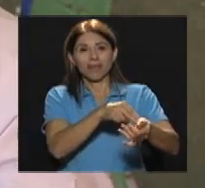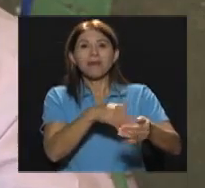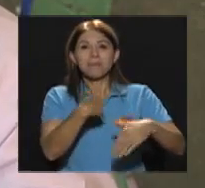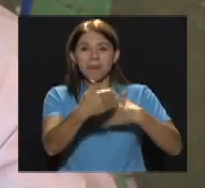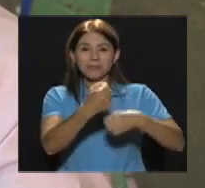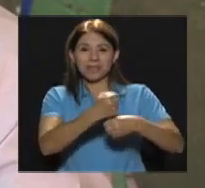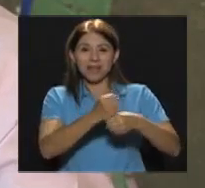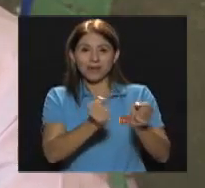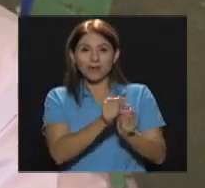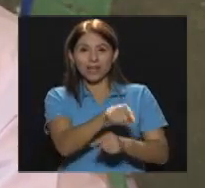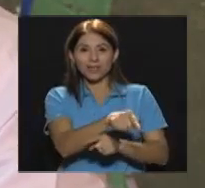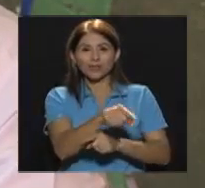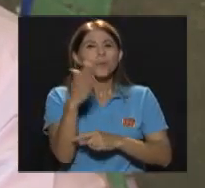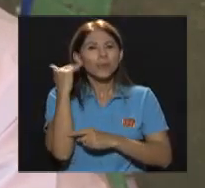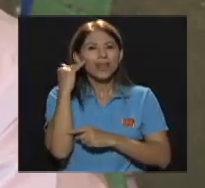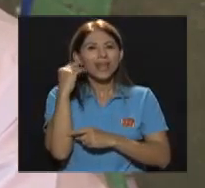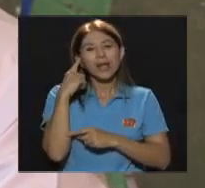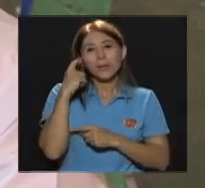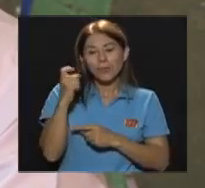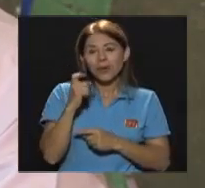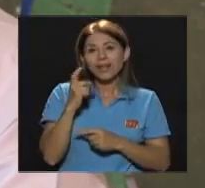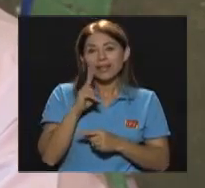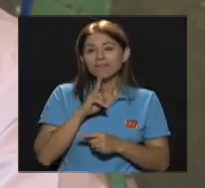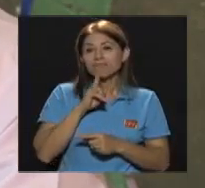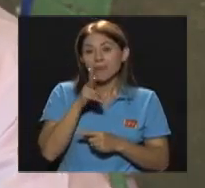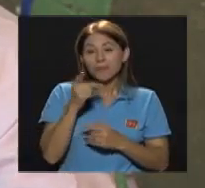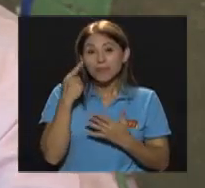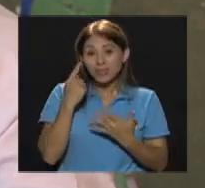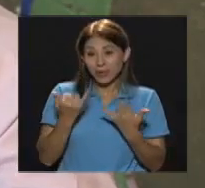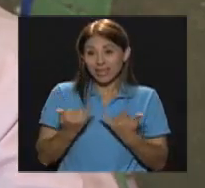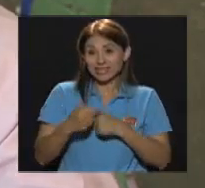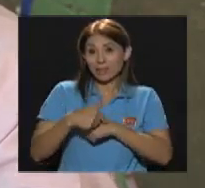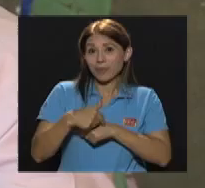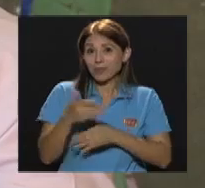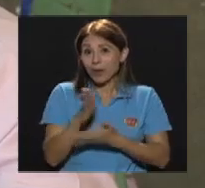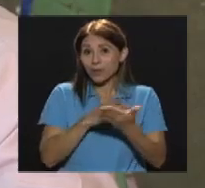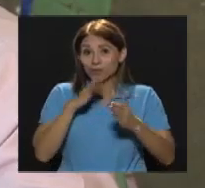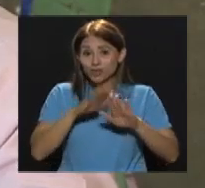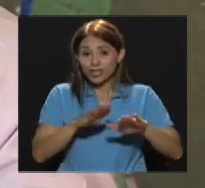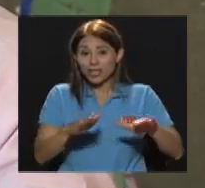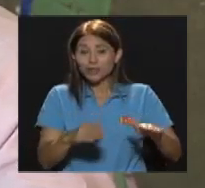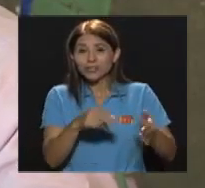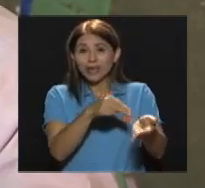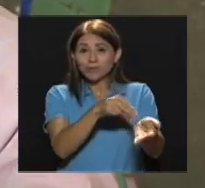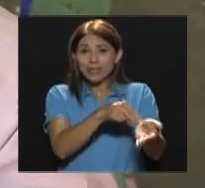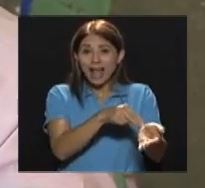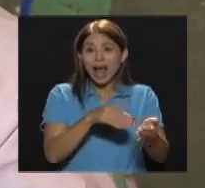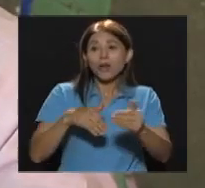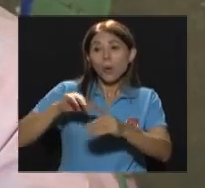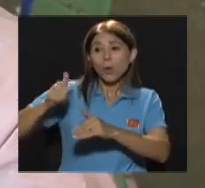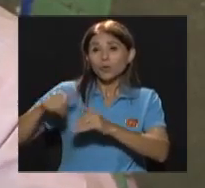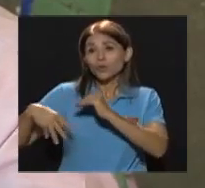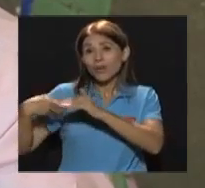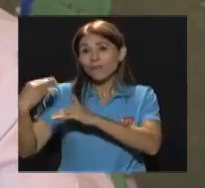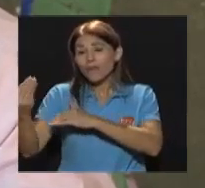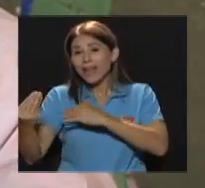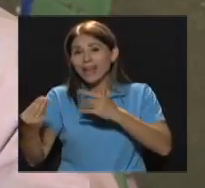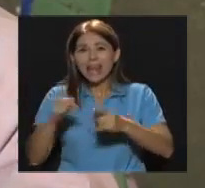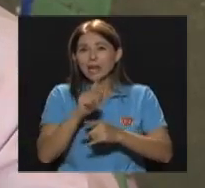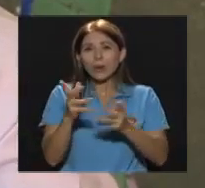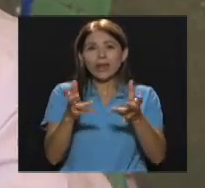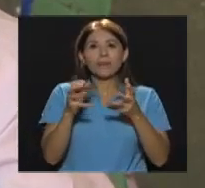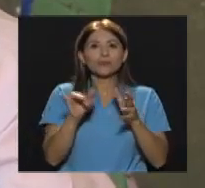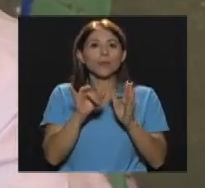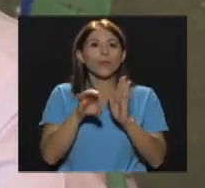un niño A otro De los pacientes Que están en este momento Hospitalizados Sin embargo Conforme van saliendo Podemos ir ya Teniendo experiencias Con ellos mismos